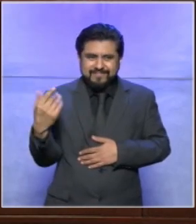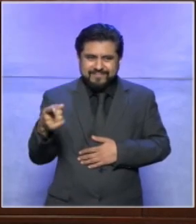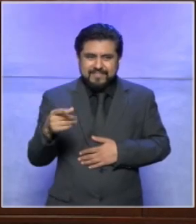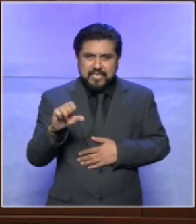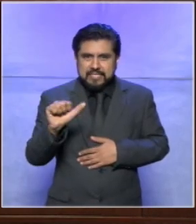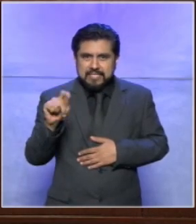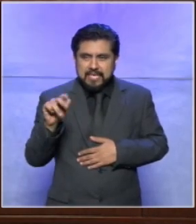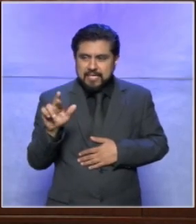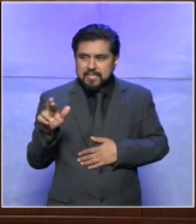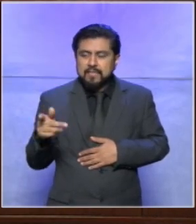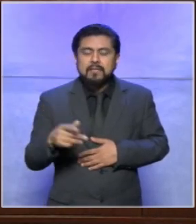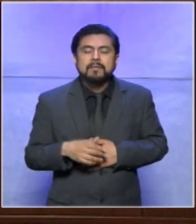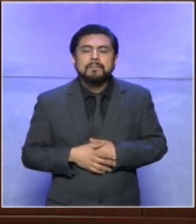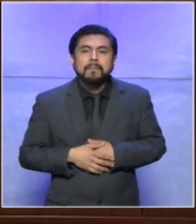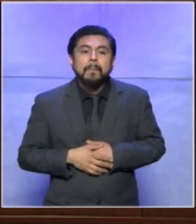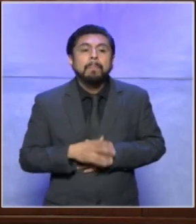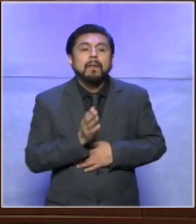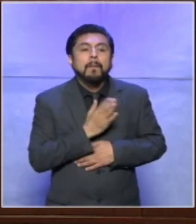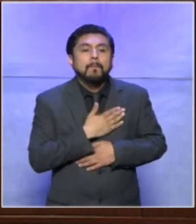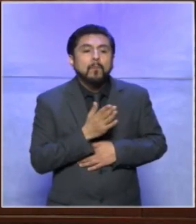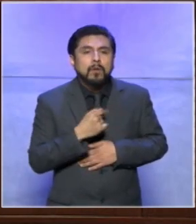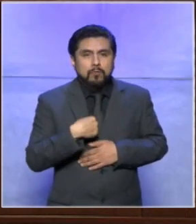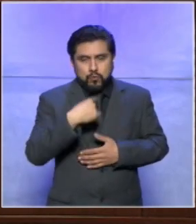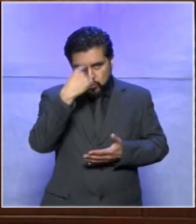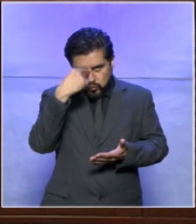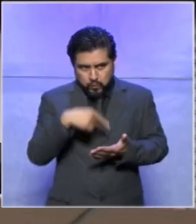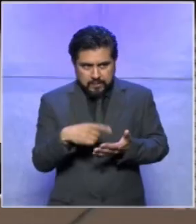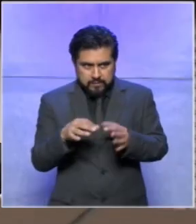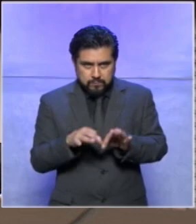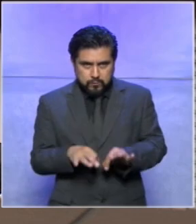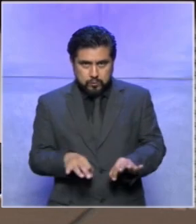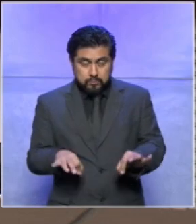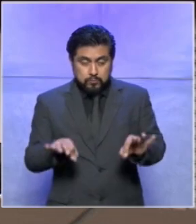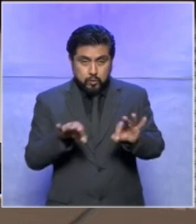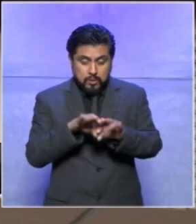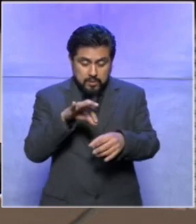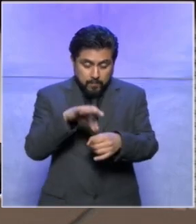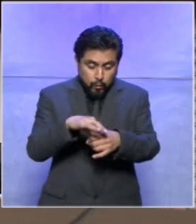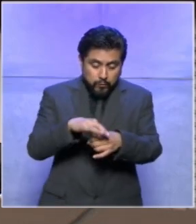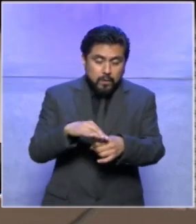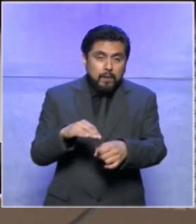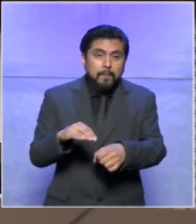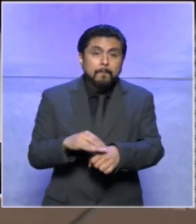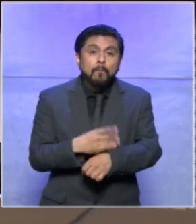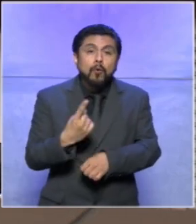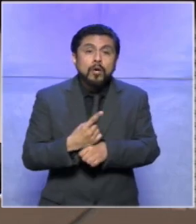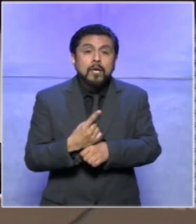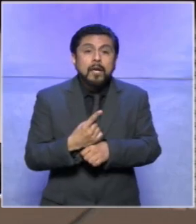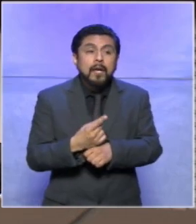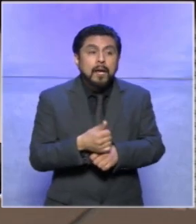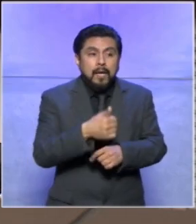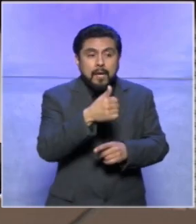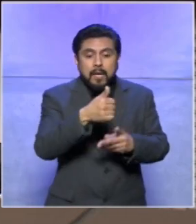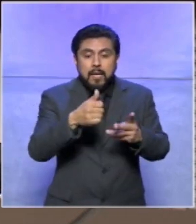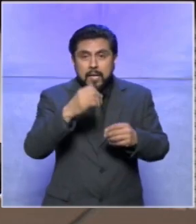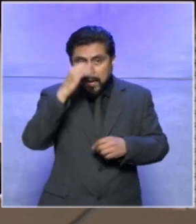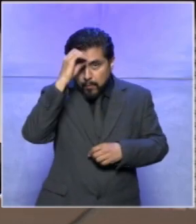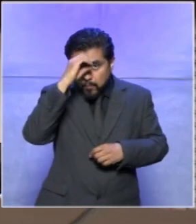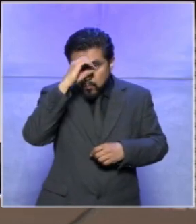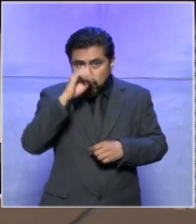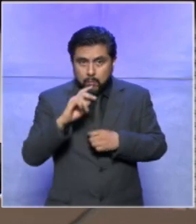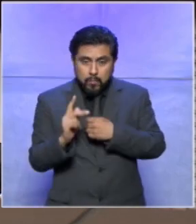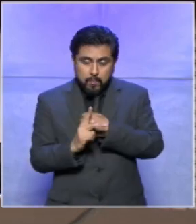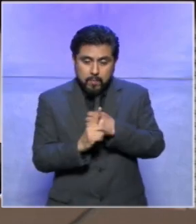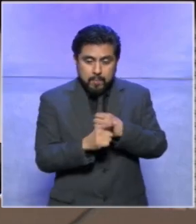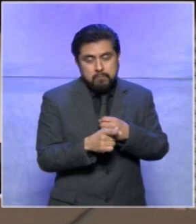esther bueno yo creo que es muy importante porque es someter las opiniones de cada